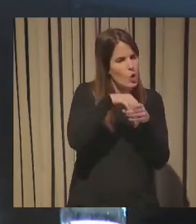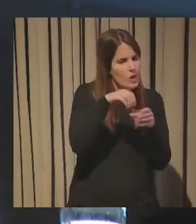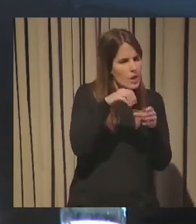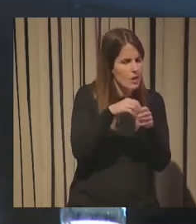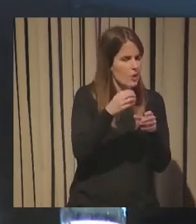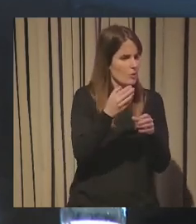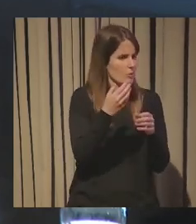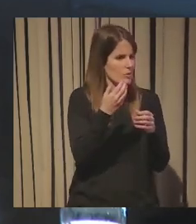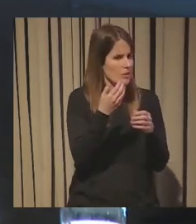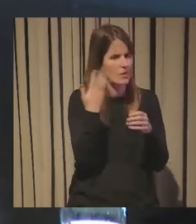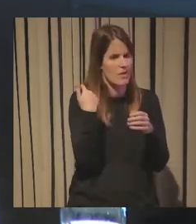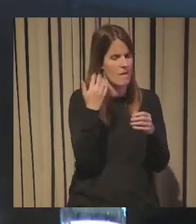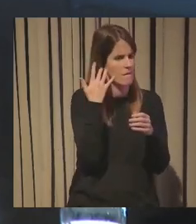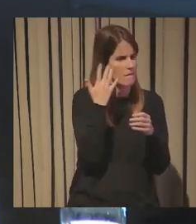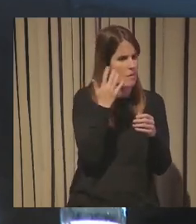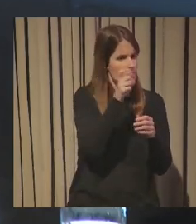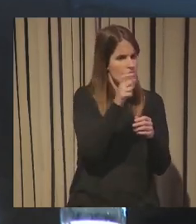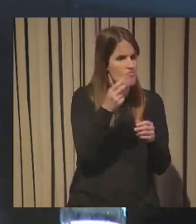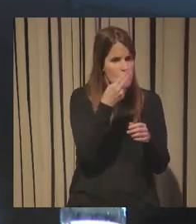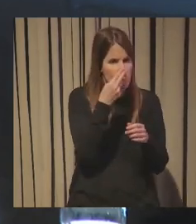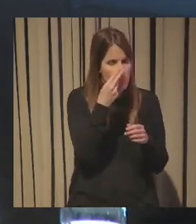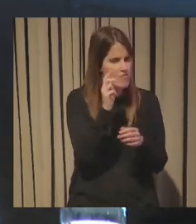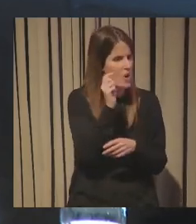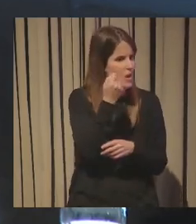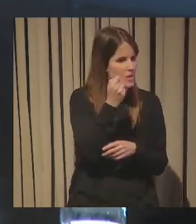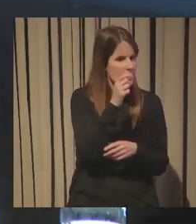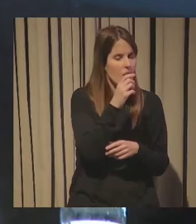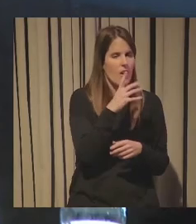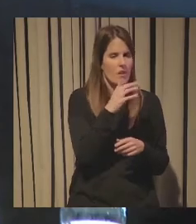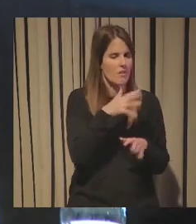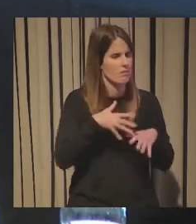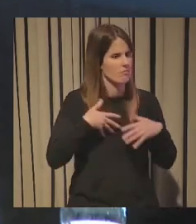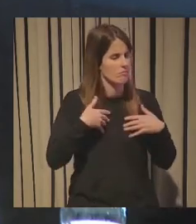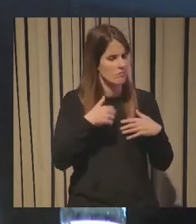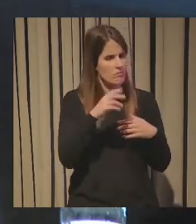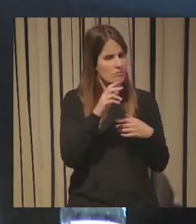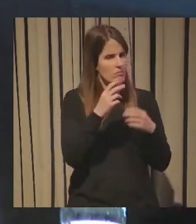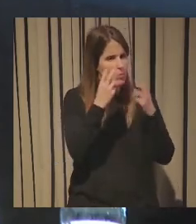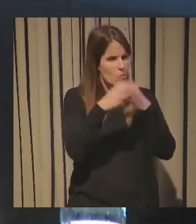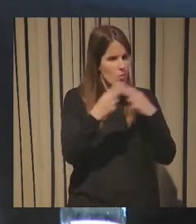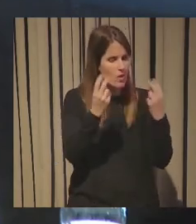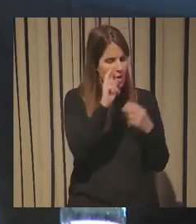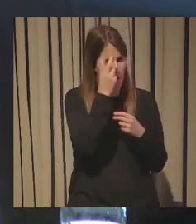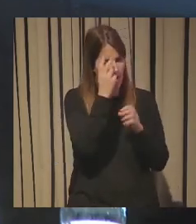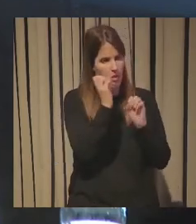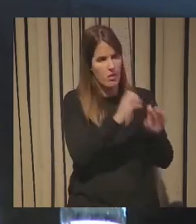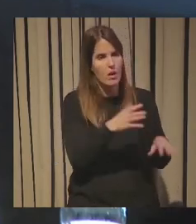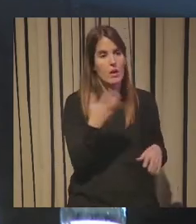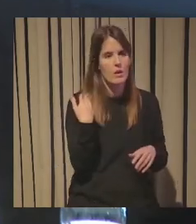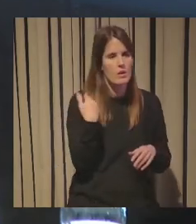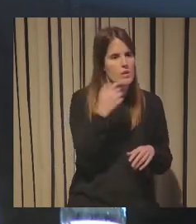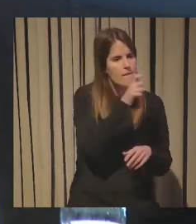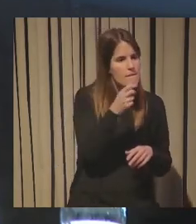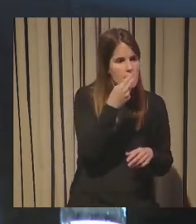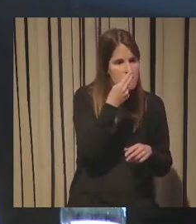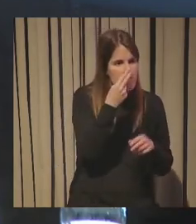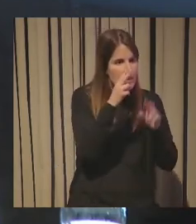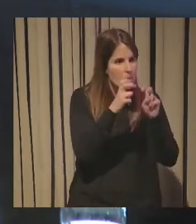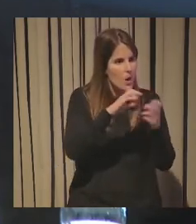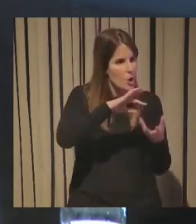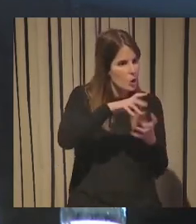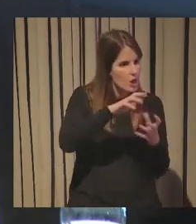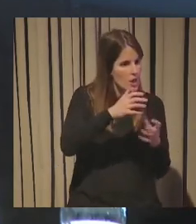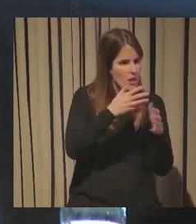pandemia de repente el público no los quiere por ejemplo la actualidad antes había muchísimos programas de actualidad